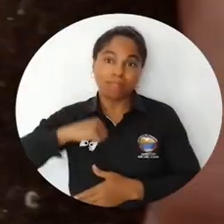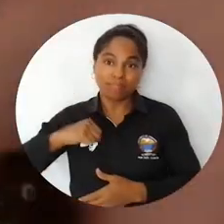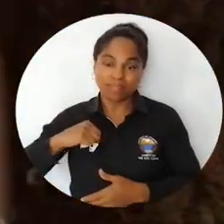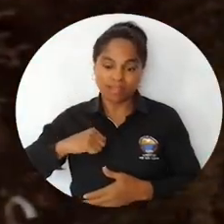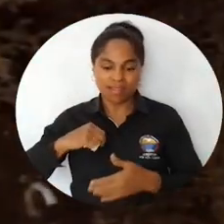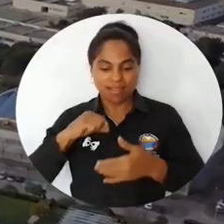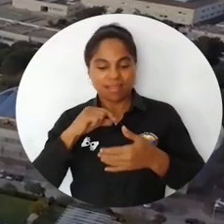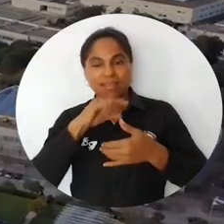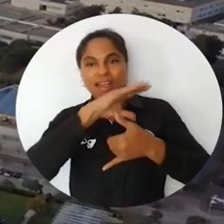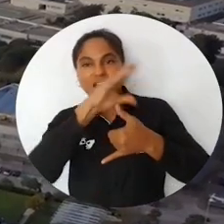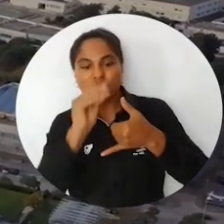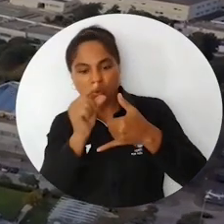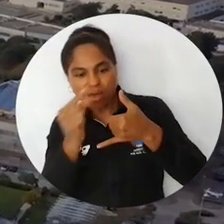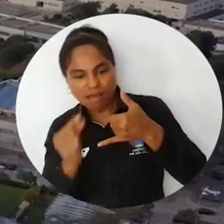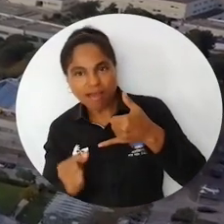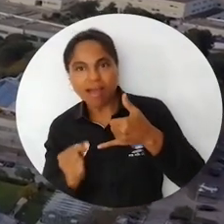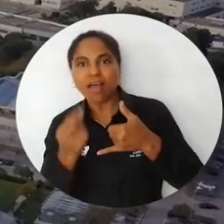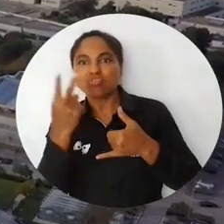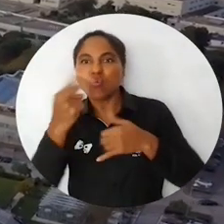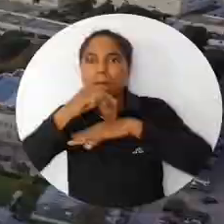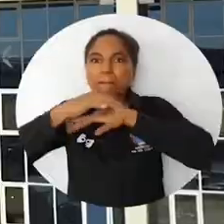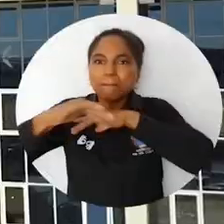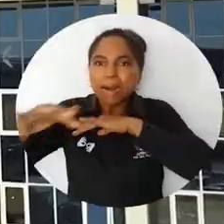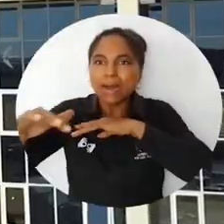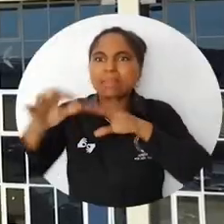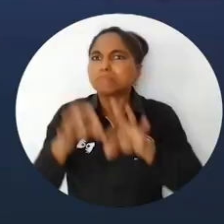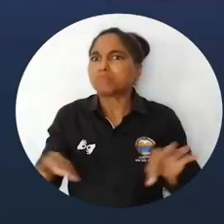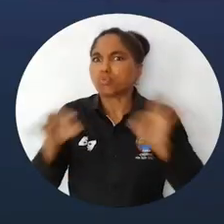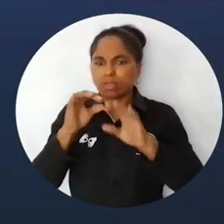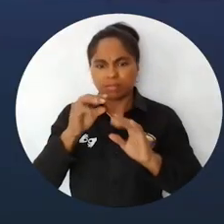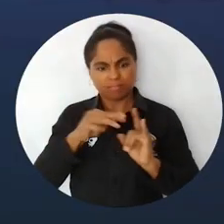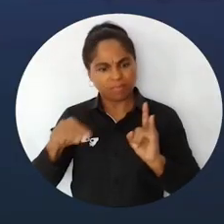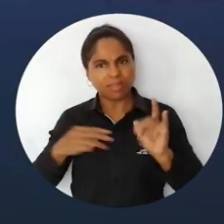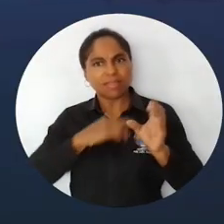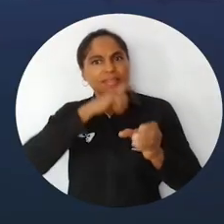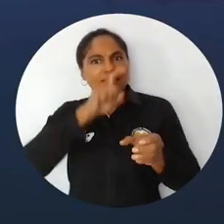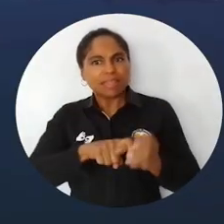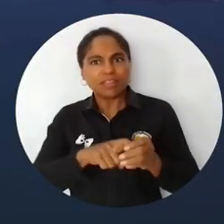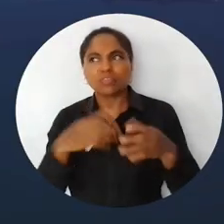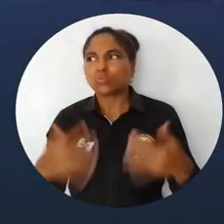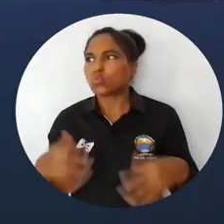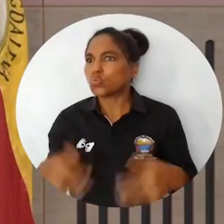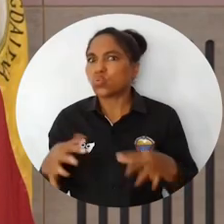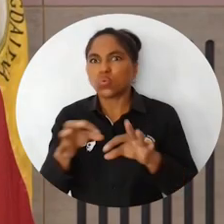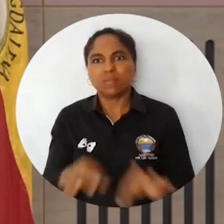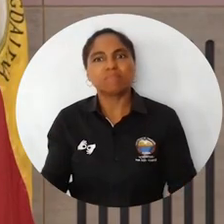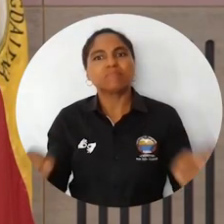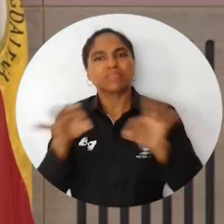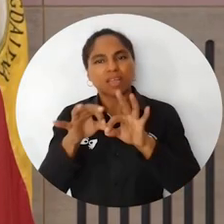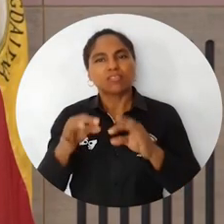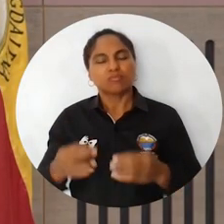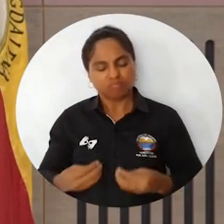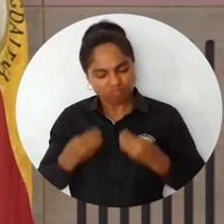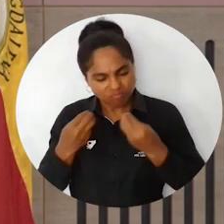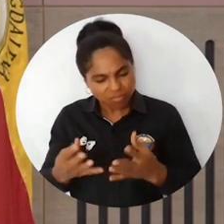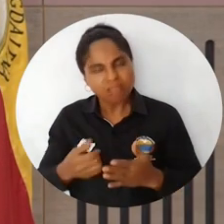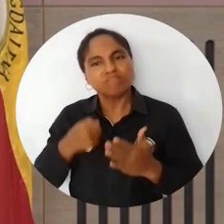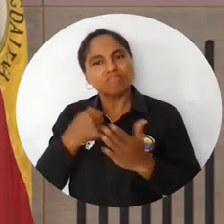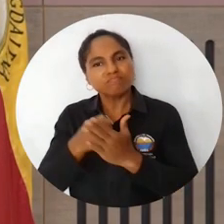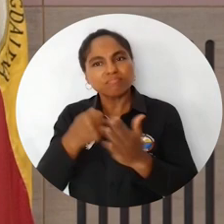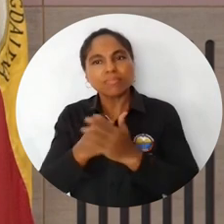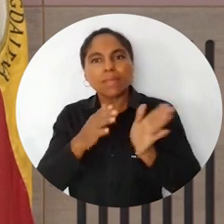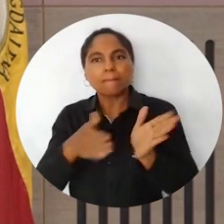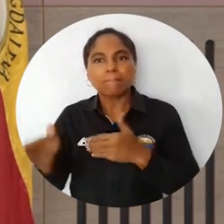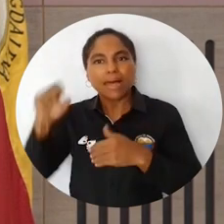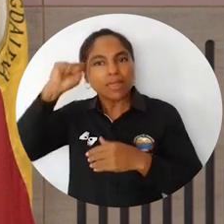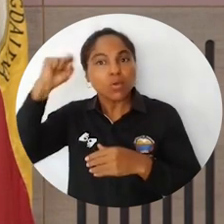Colombia, para un país con dos océanos, que la Universidad del Magdalena entre a formar parte del CEIMAR es no solo una buena noticia para nosotros como universidad y